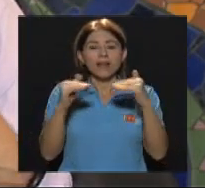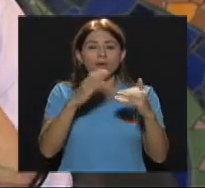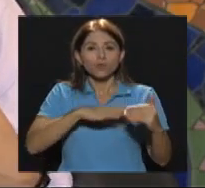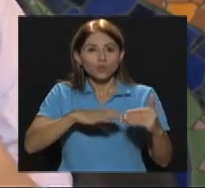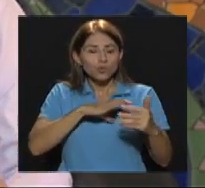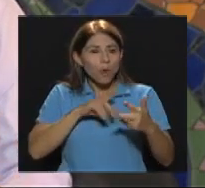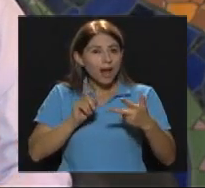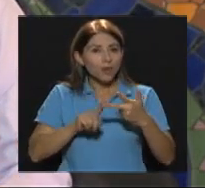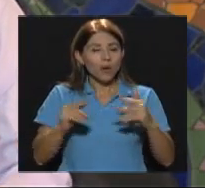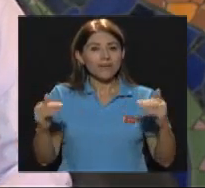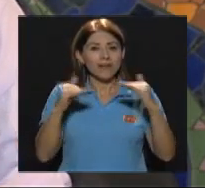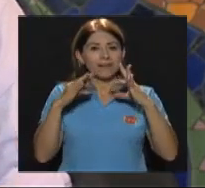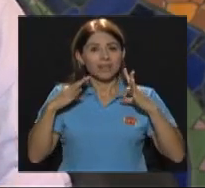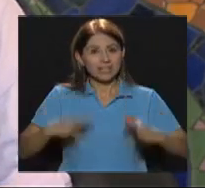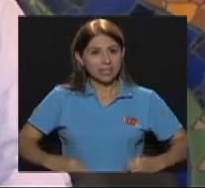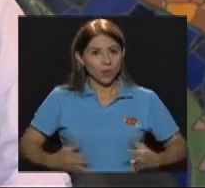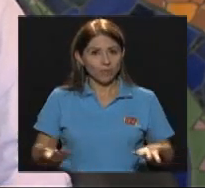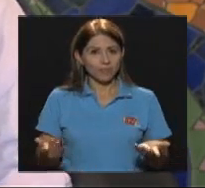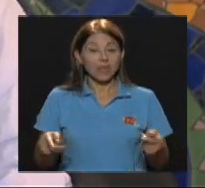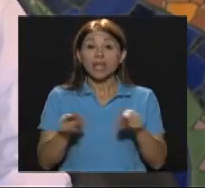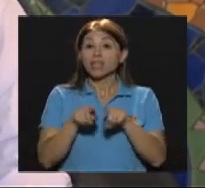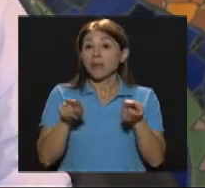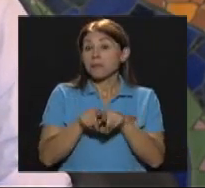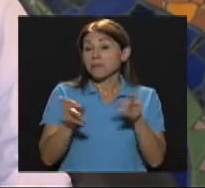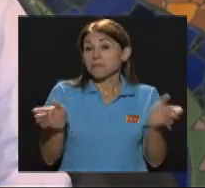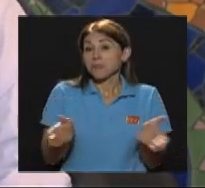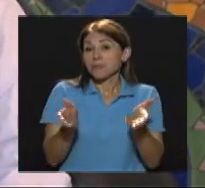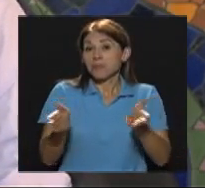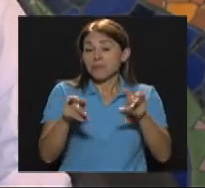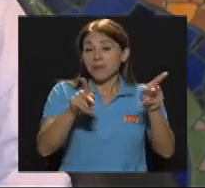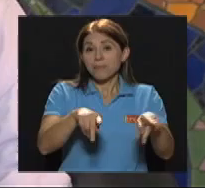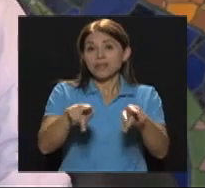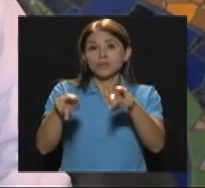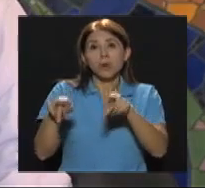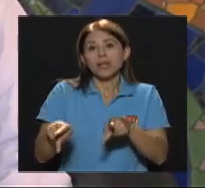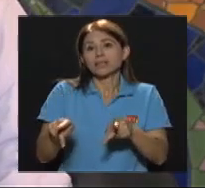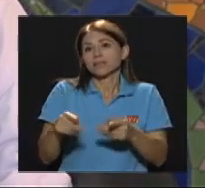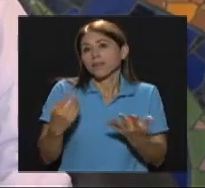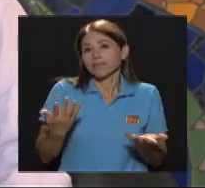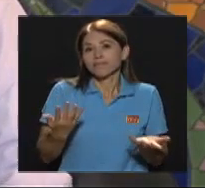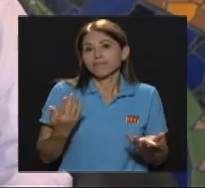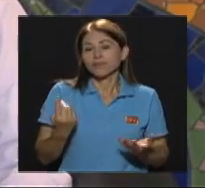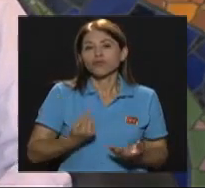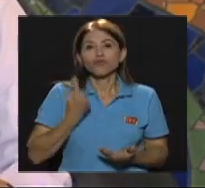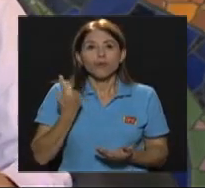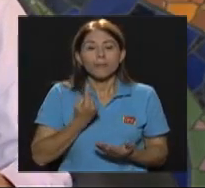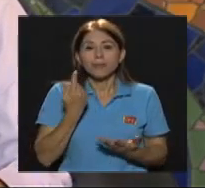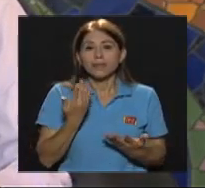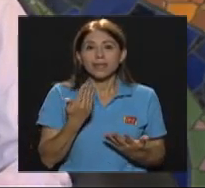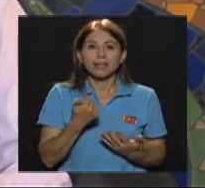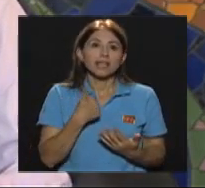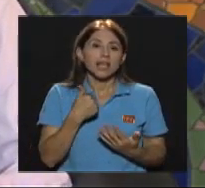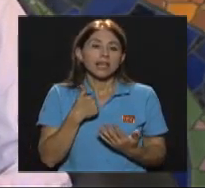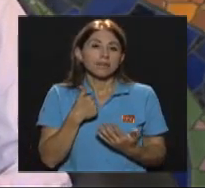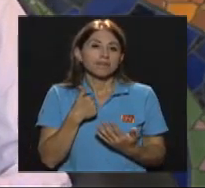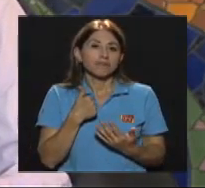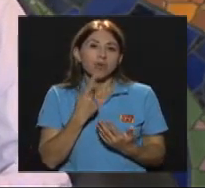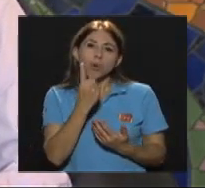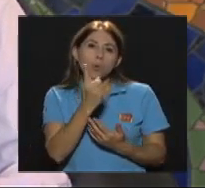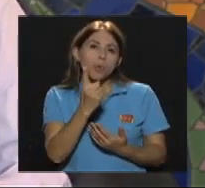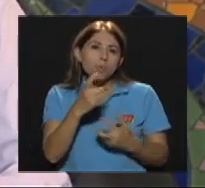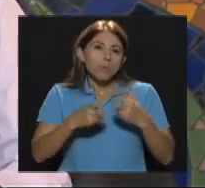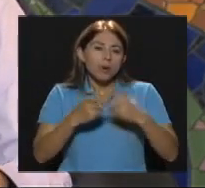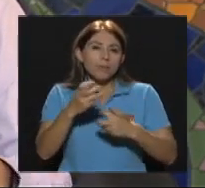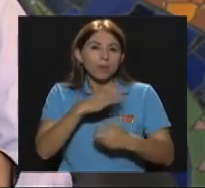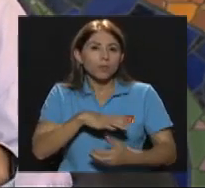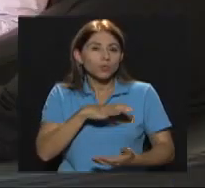nivel conductual o a nivel físico Como de personas que eventualmente únicamente pueden tener una alteración